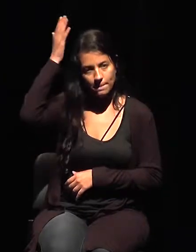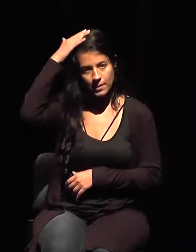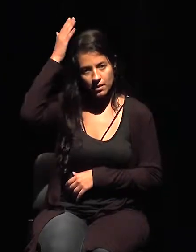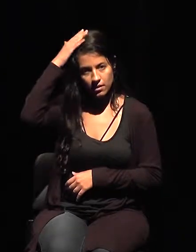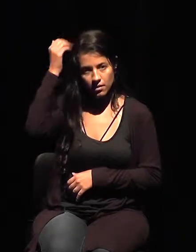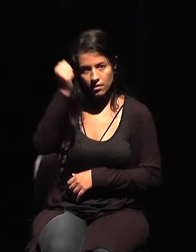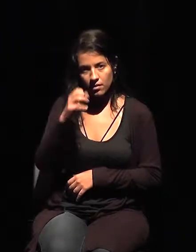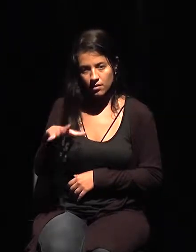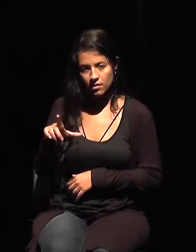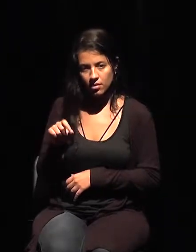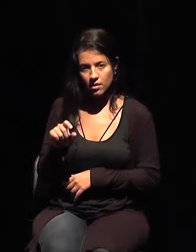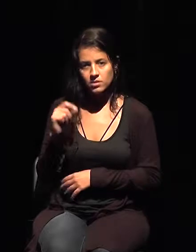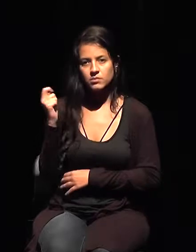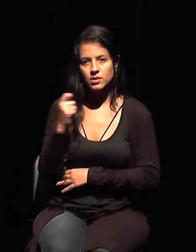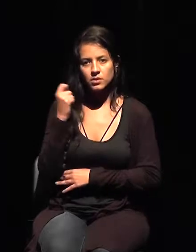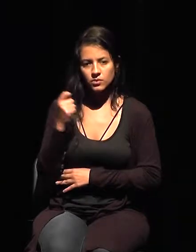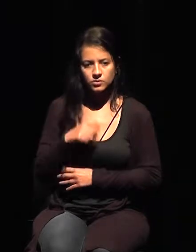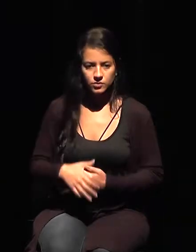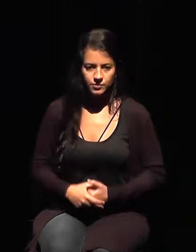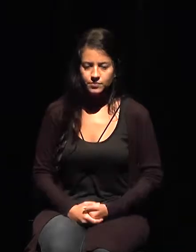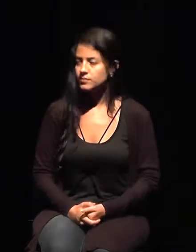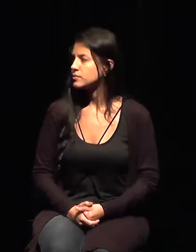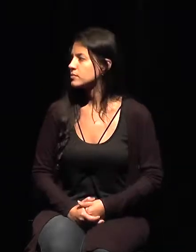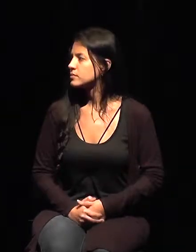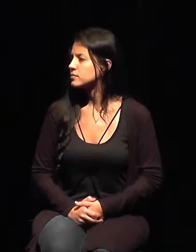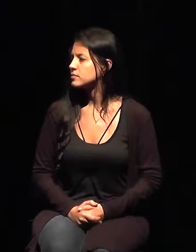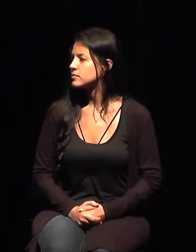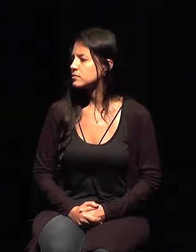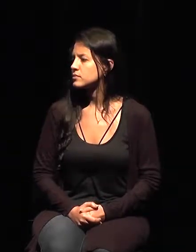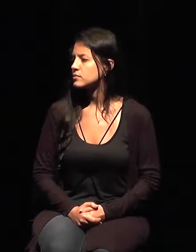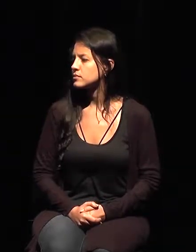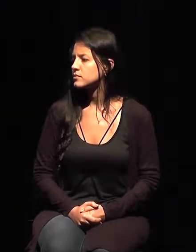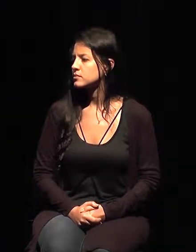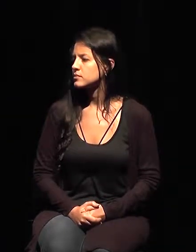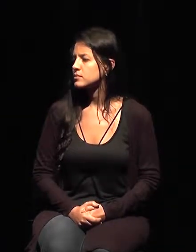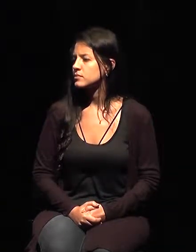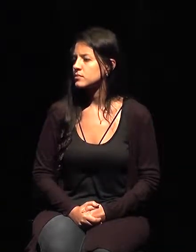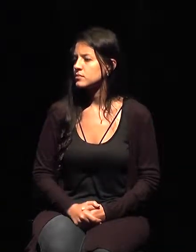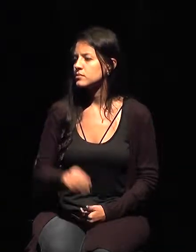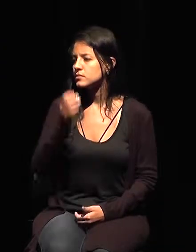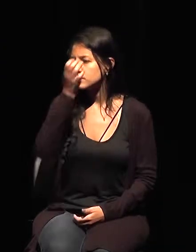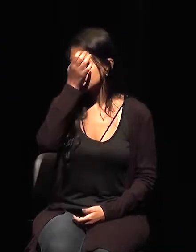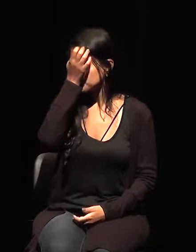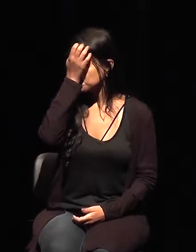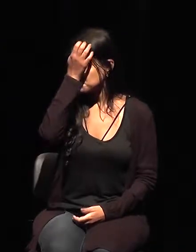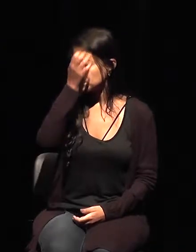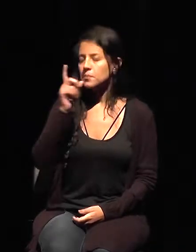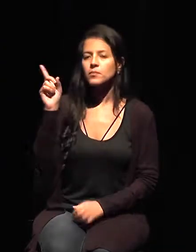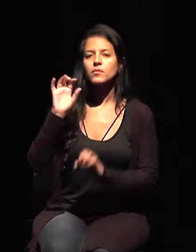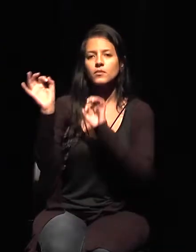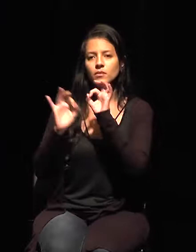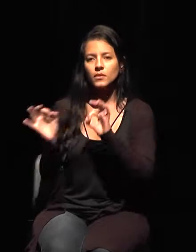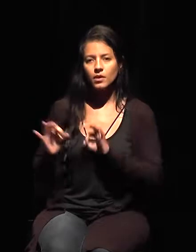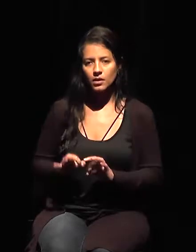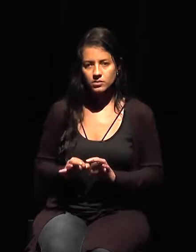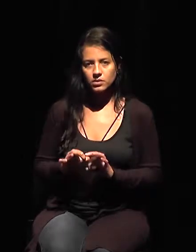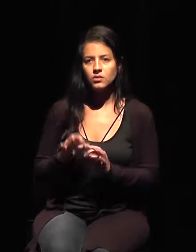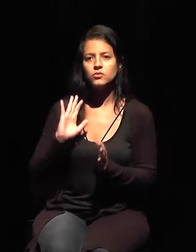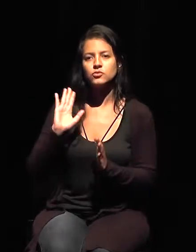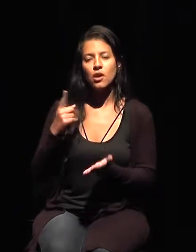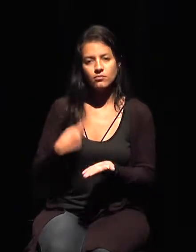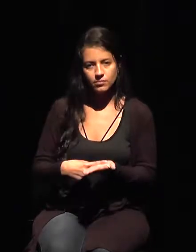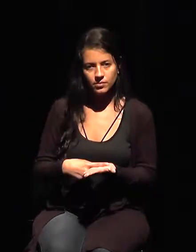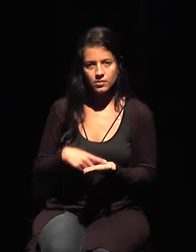grande del sur. Aquí las acciones programadas, que estamos con una baja, de acciones, porque